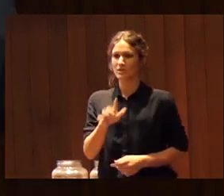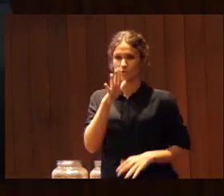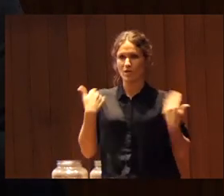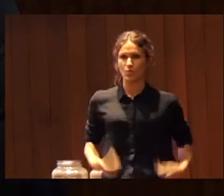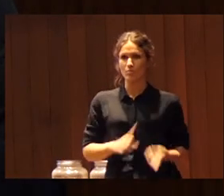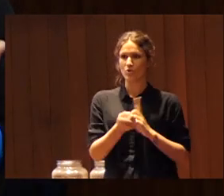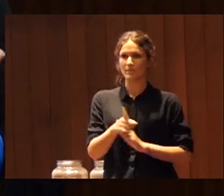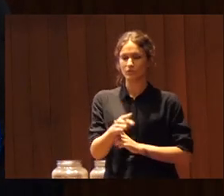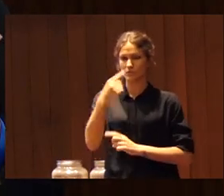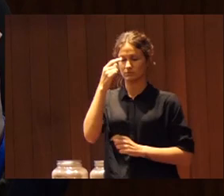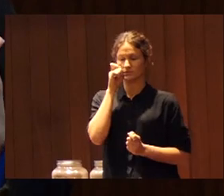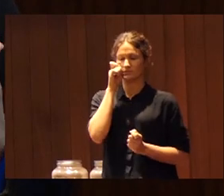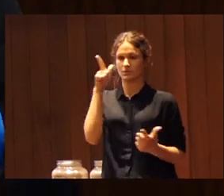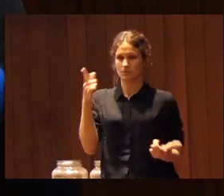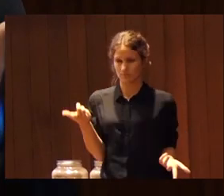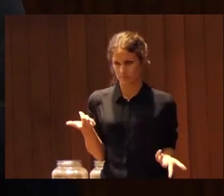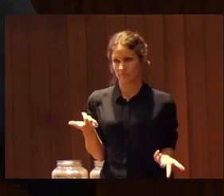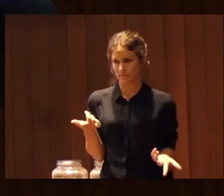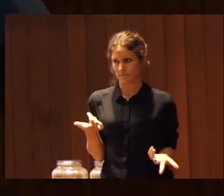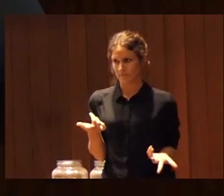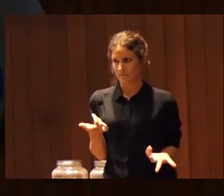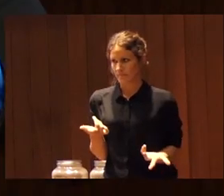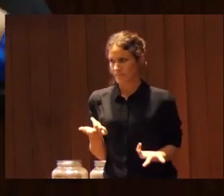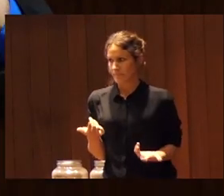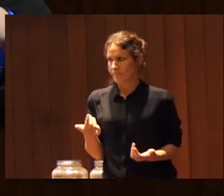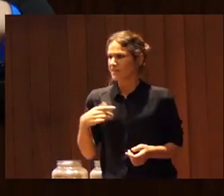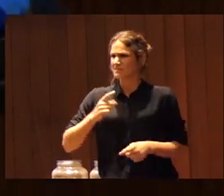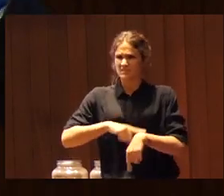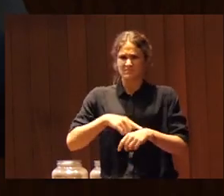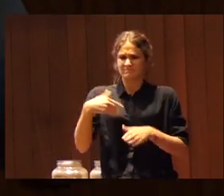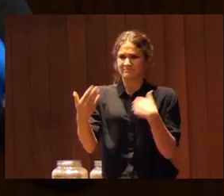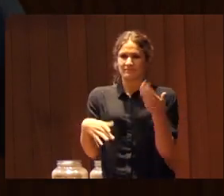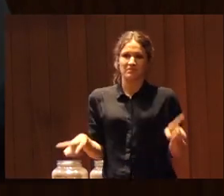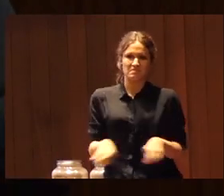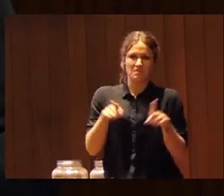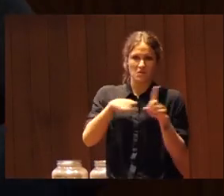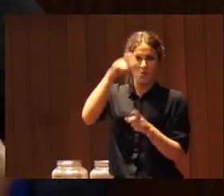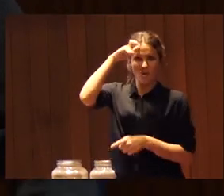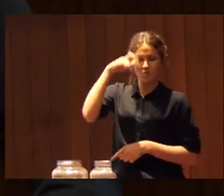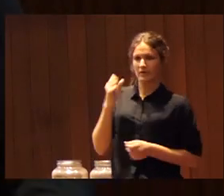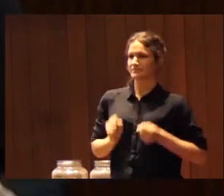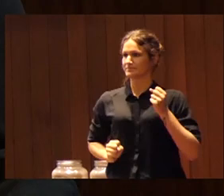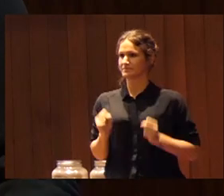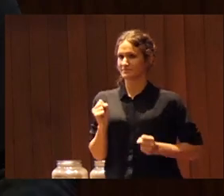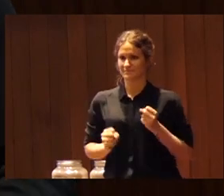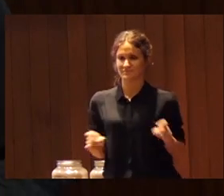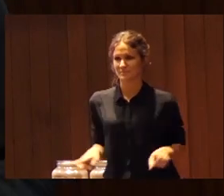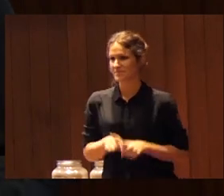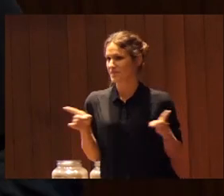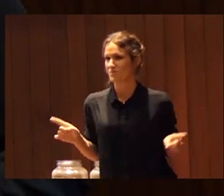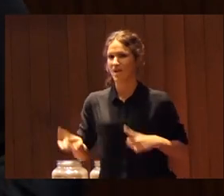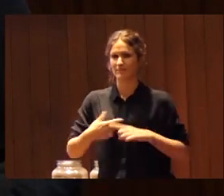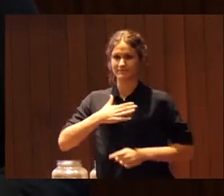te ha cambiado tu conciencia corporal al rato ya al tiempo les da igual pasar por medio del pueblo es más están